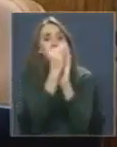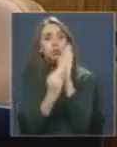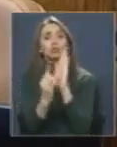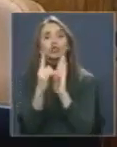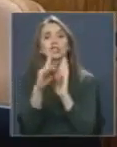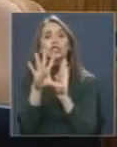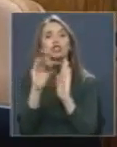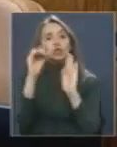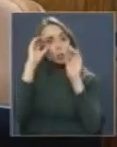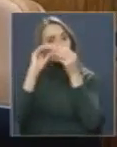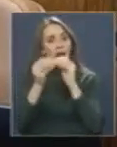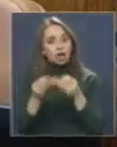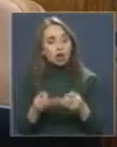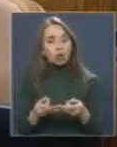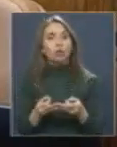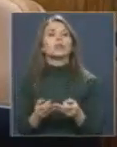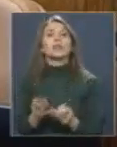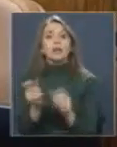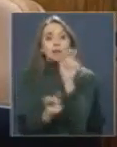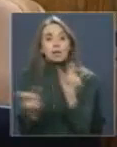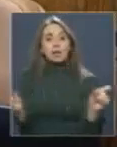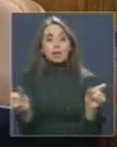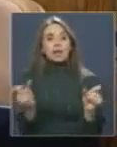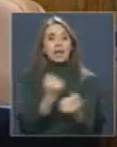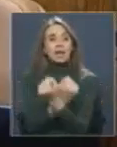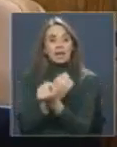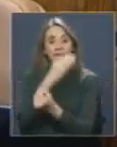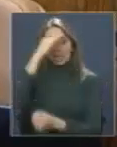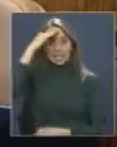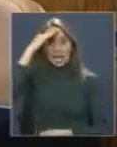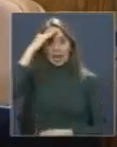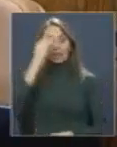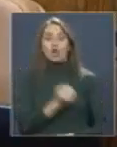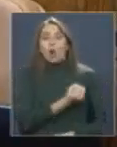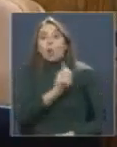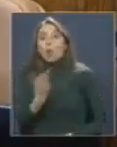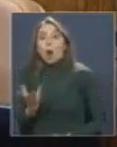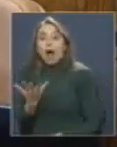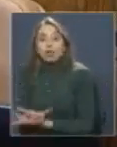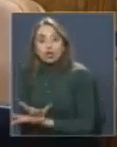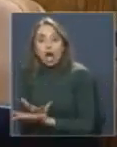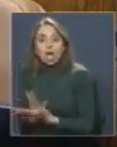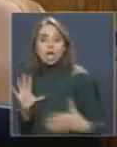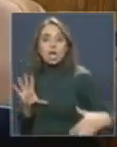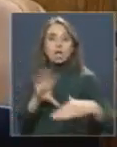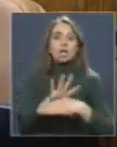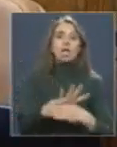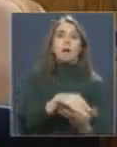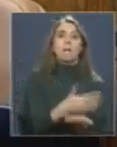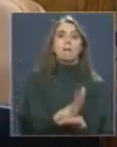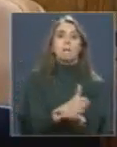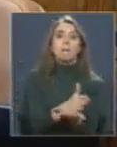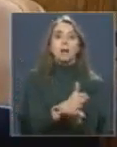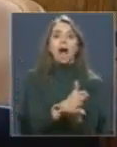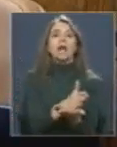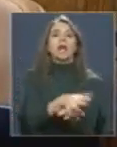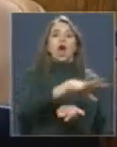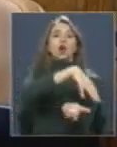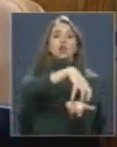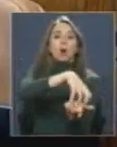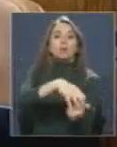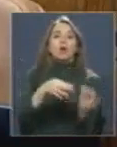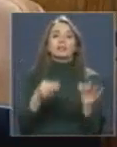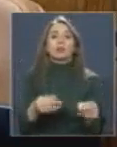que los stops de carabineros guarden concordancia con los planes comunales de seguridad pública